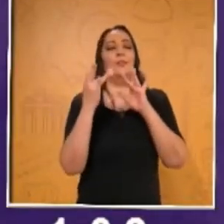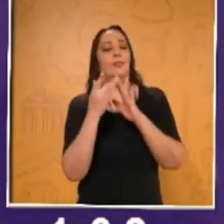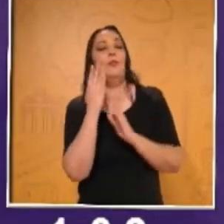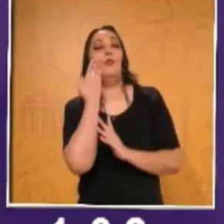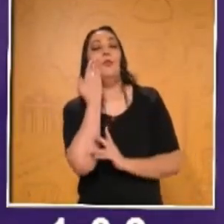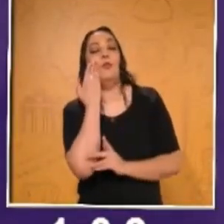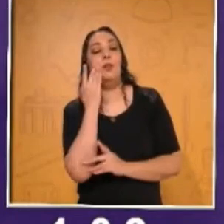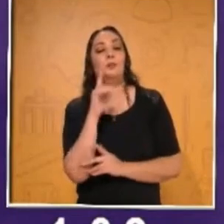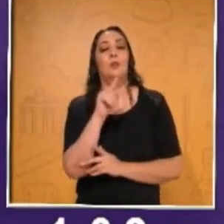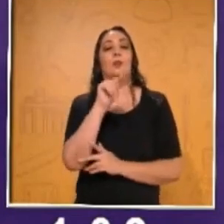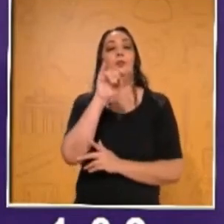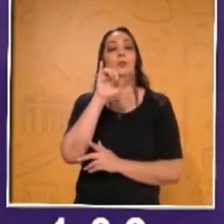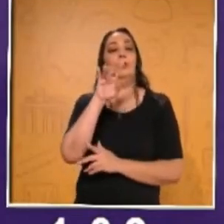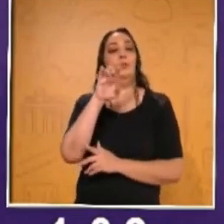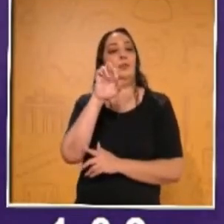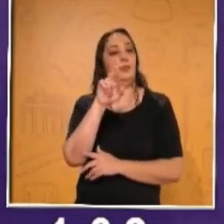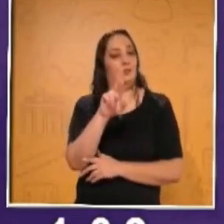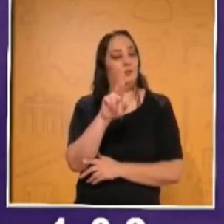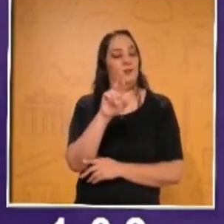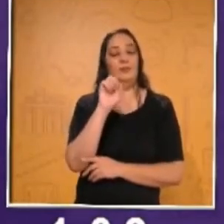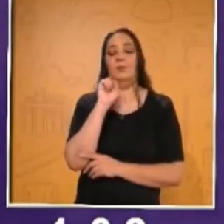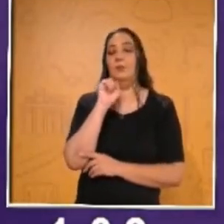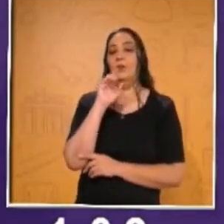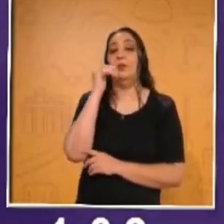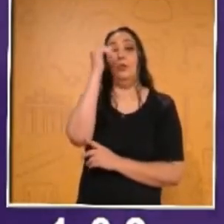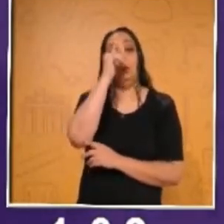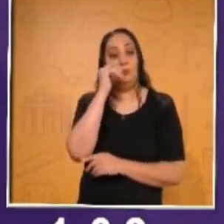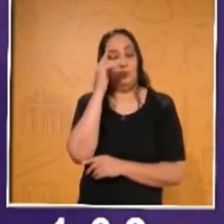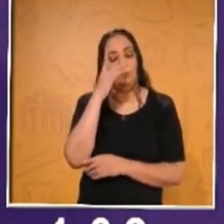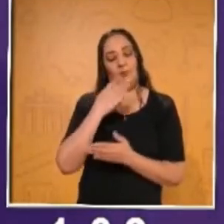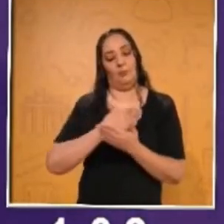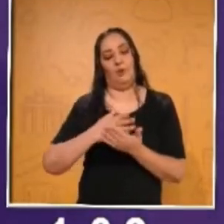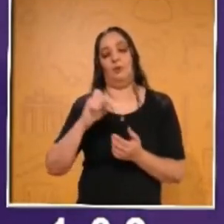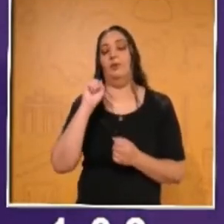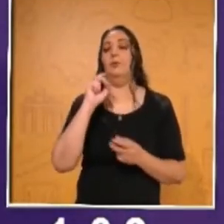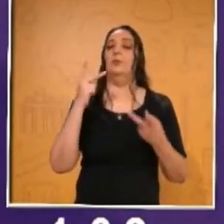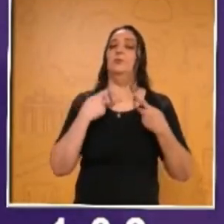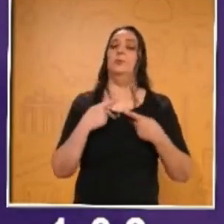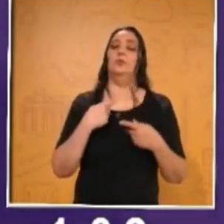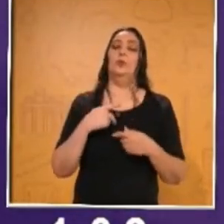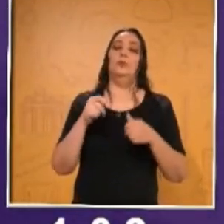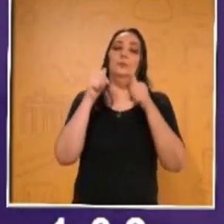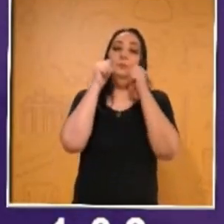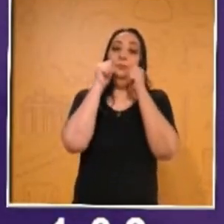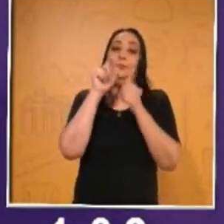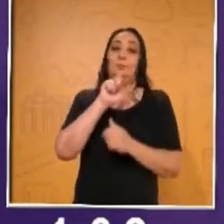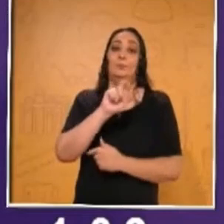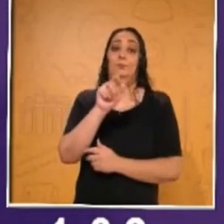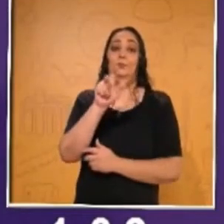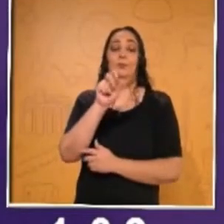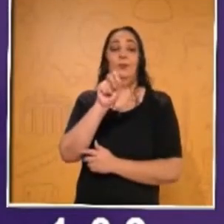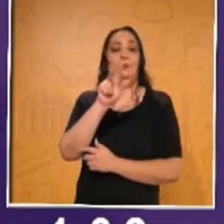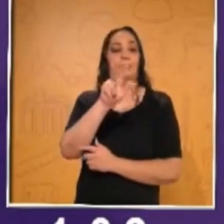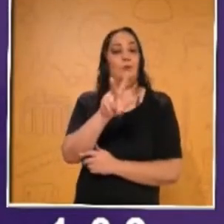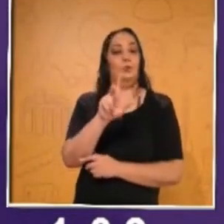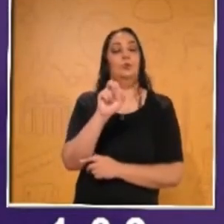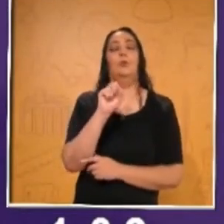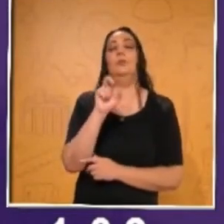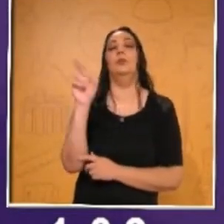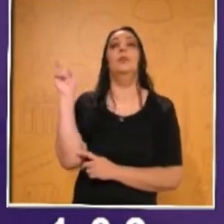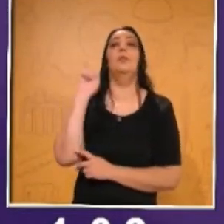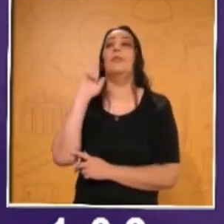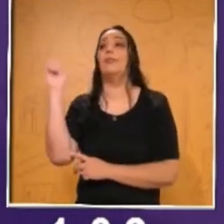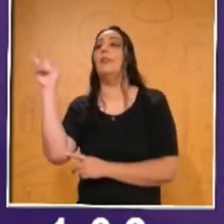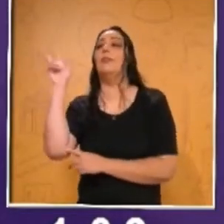Facebook, Twitter y el YouTube. Y además, todos los que nos ven por el canal 28 y nos sintonizan a través de las